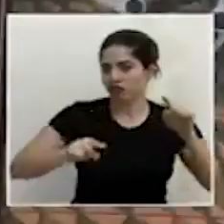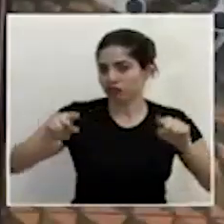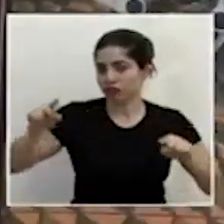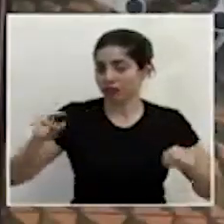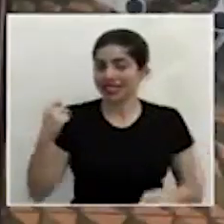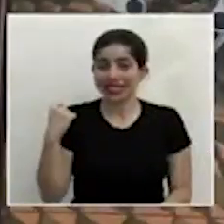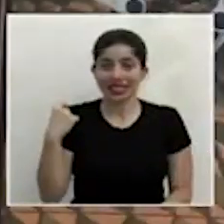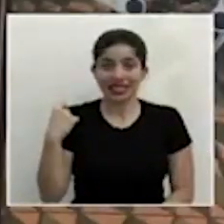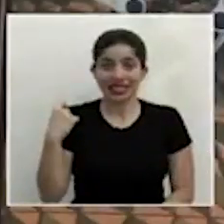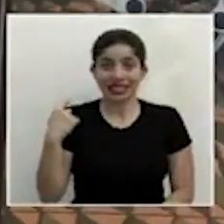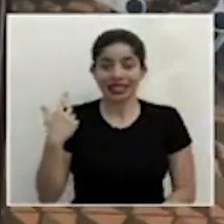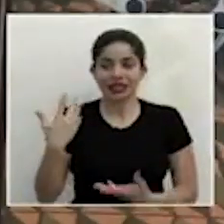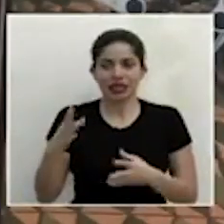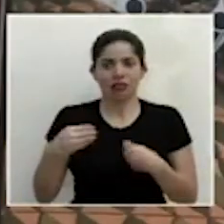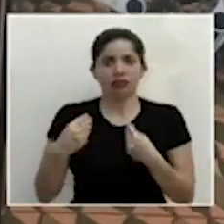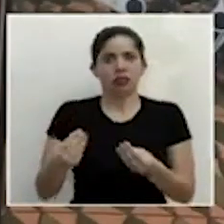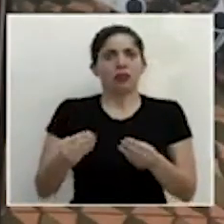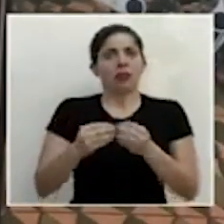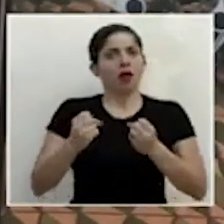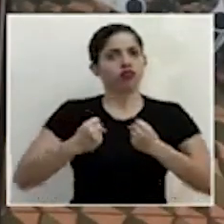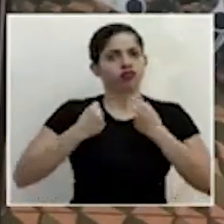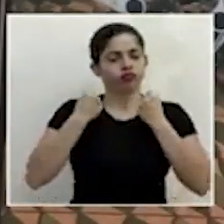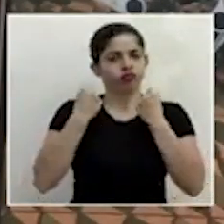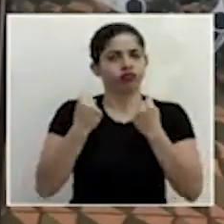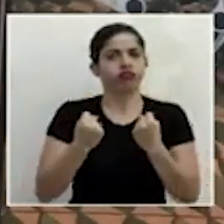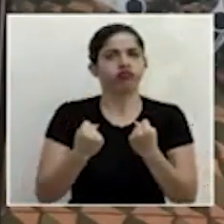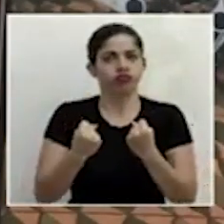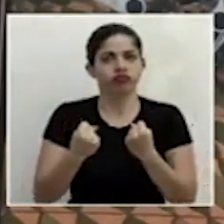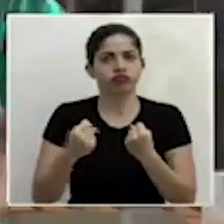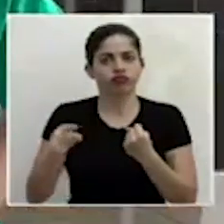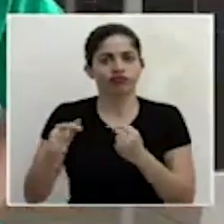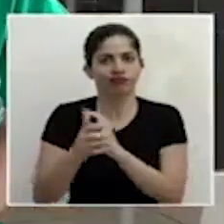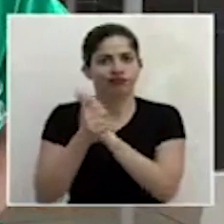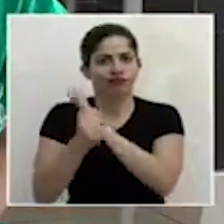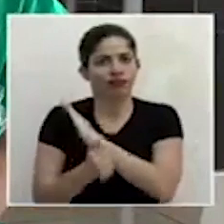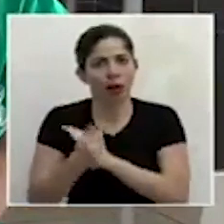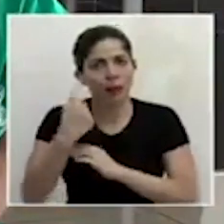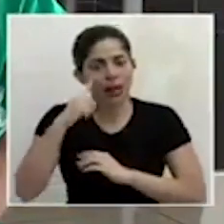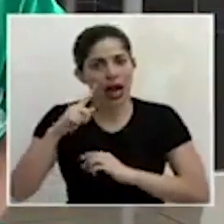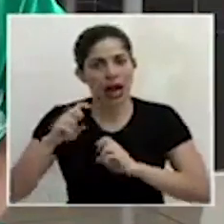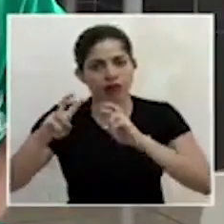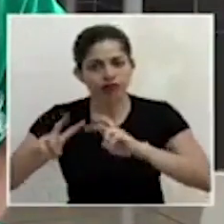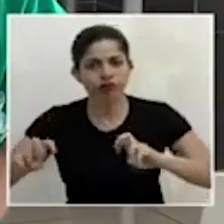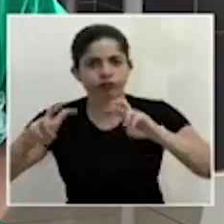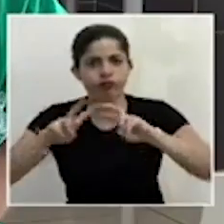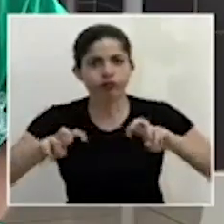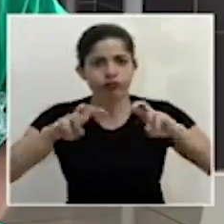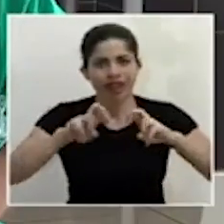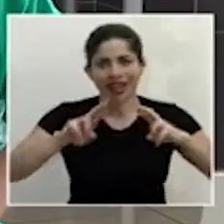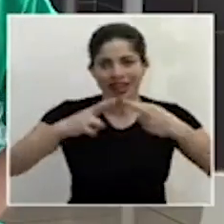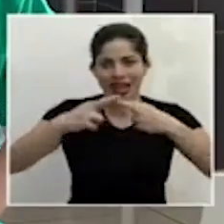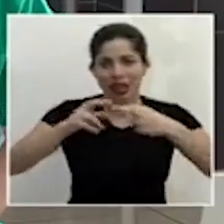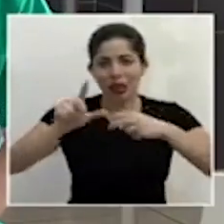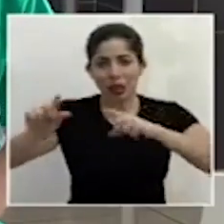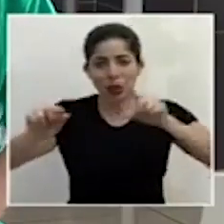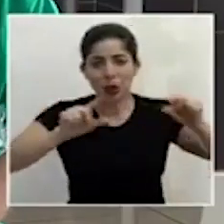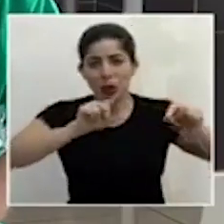Recientemente se ha fortalecido la capacidad de realizar estas pruebas a nivel regional de una forma